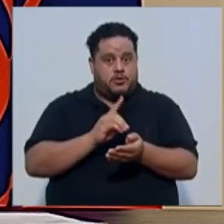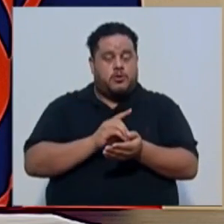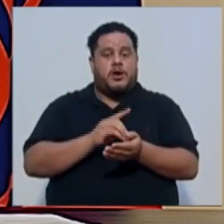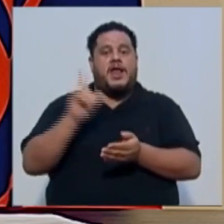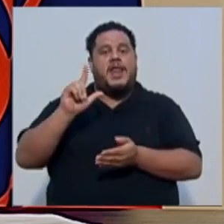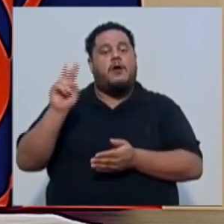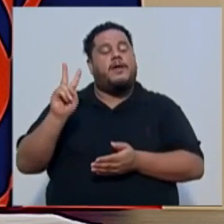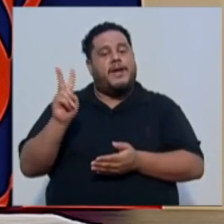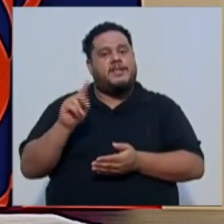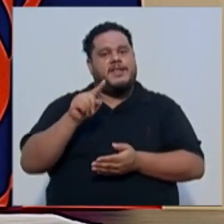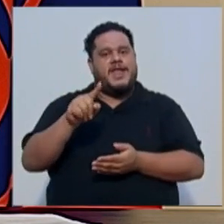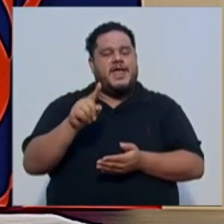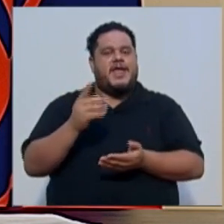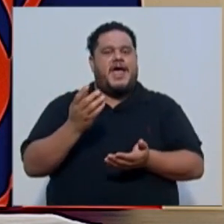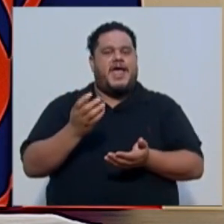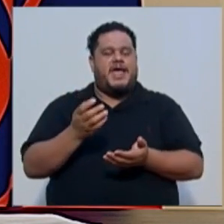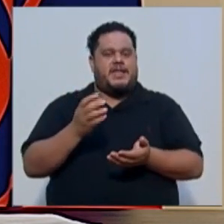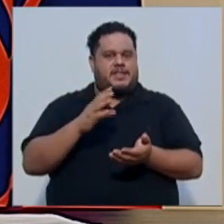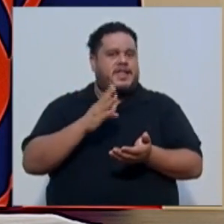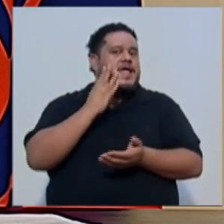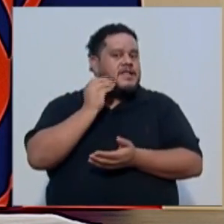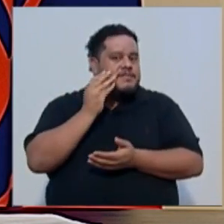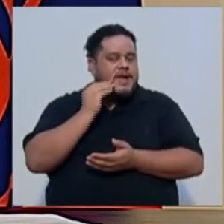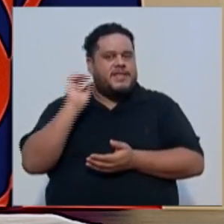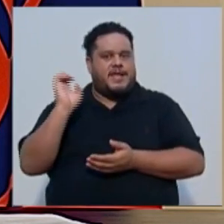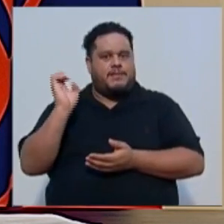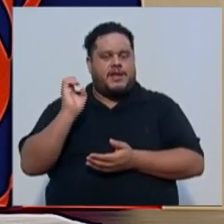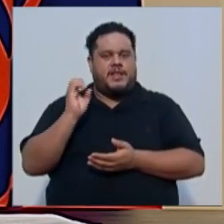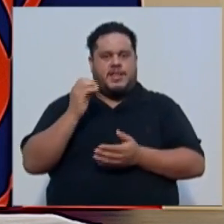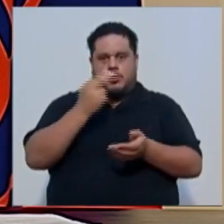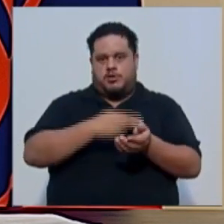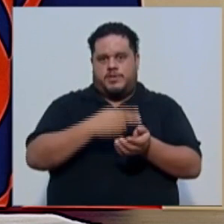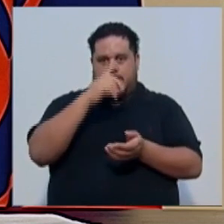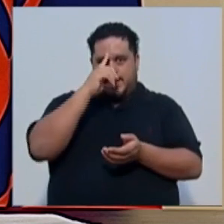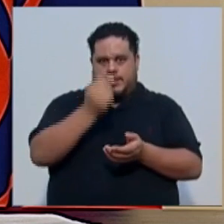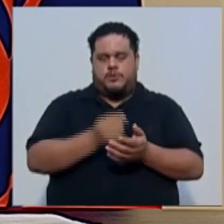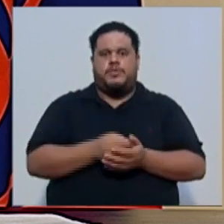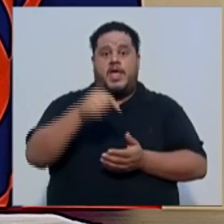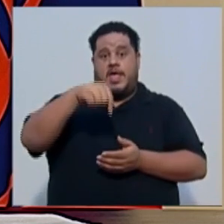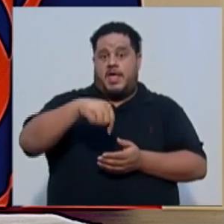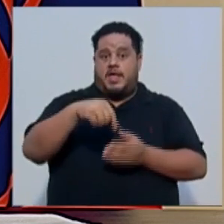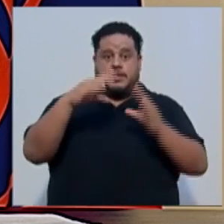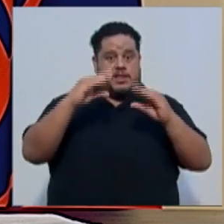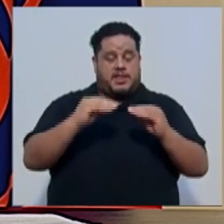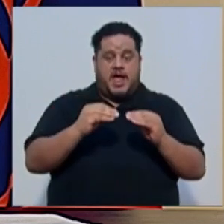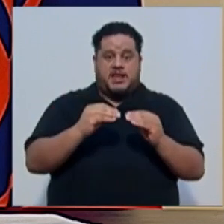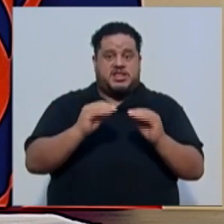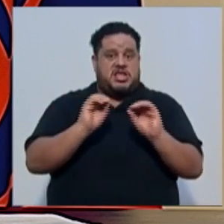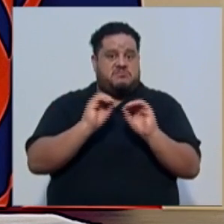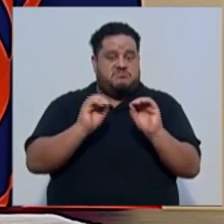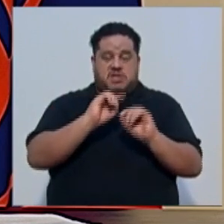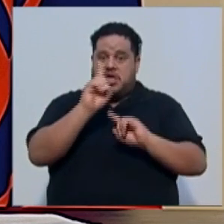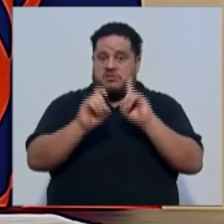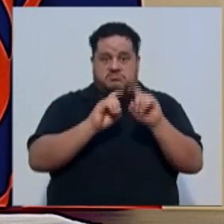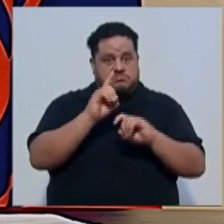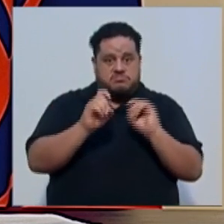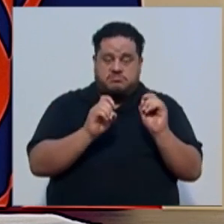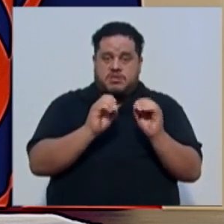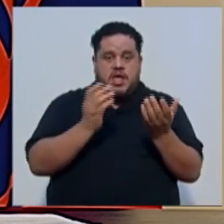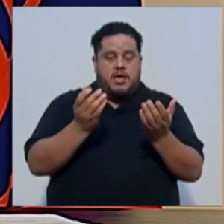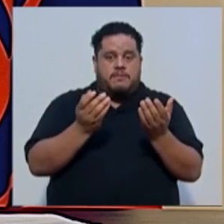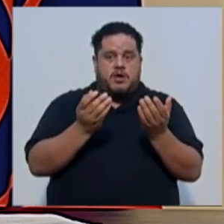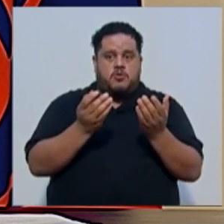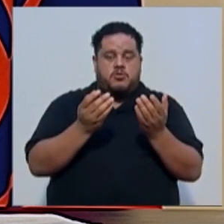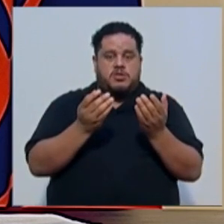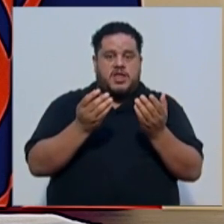emergencióloga del Hospital Calderón Guardia. Esta tarde no recibimos consultas vía remota por parte